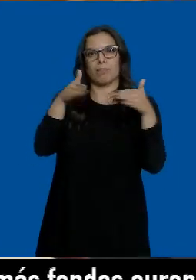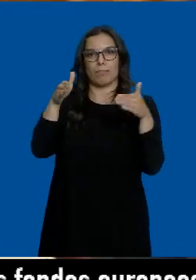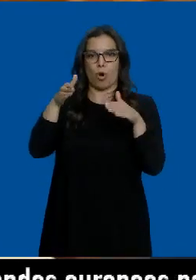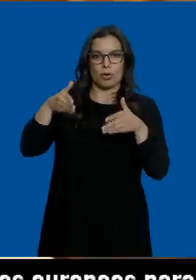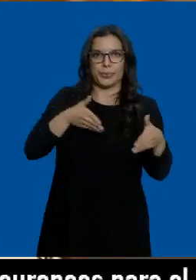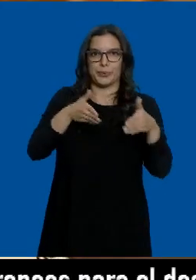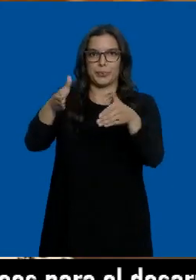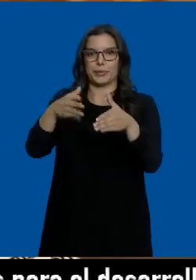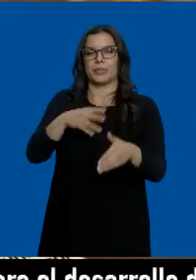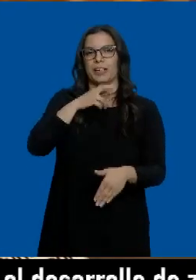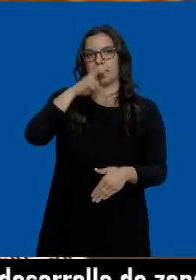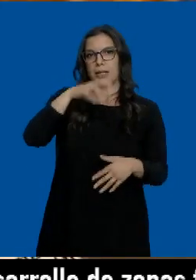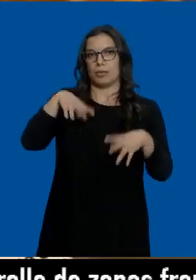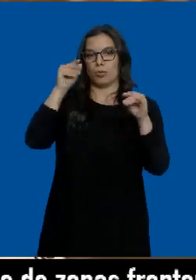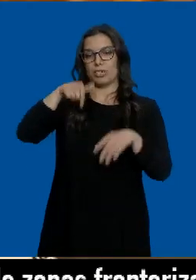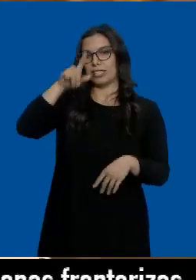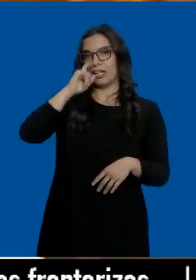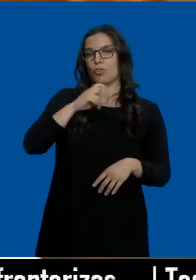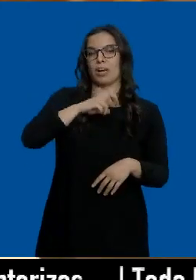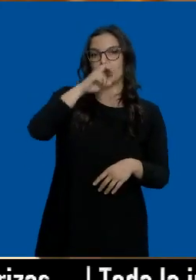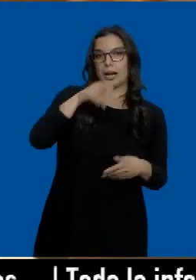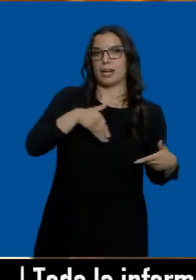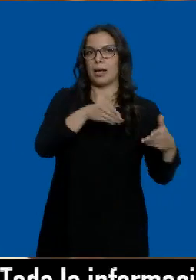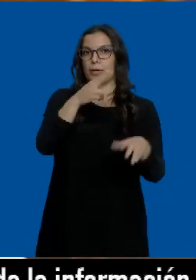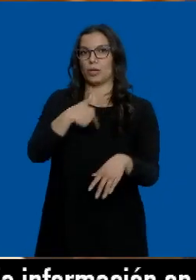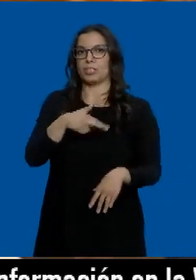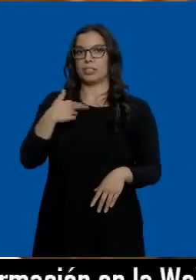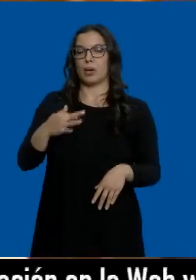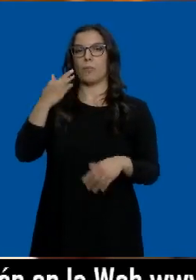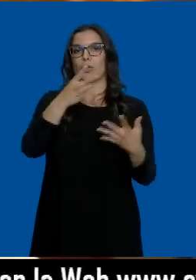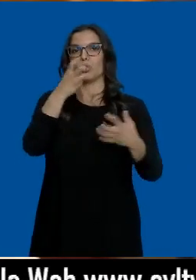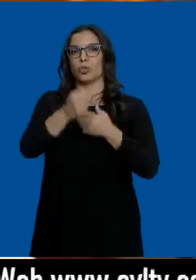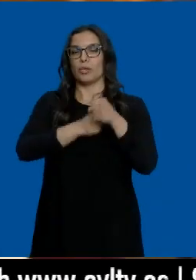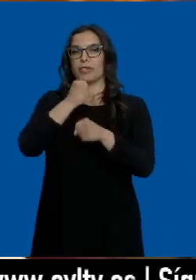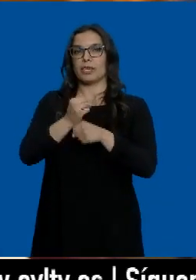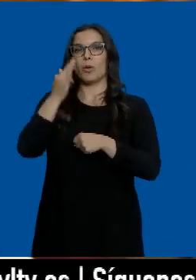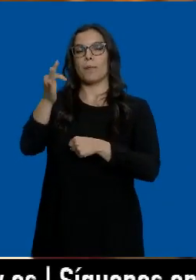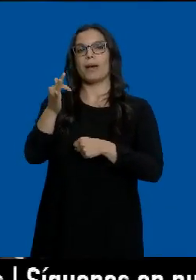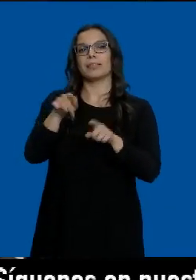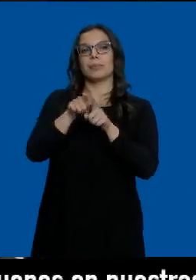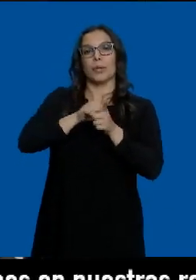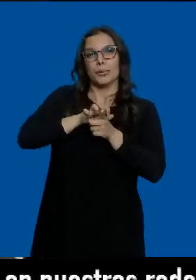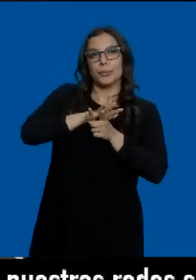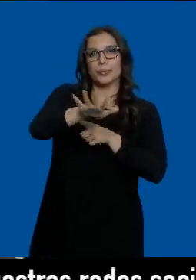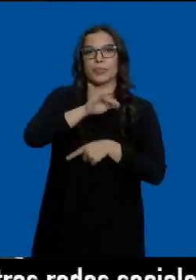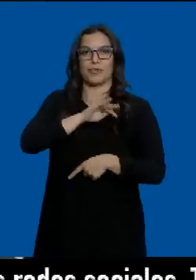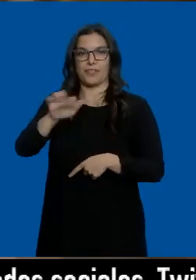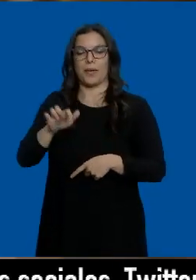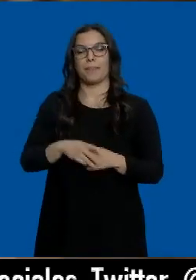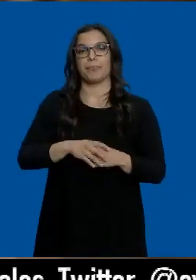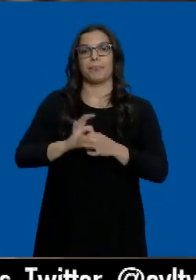patrimonio en este año se une a las catedrales, al Camino de Santiago, a los Zavos Centenarios y a la evangelización. 150